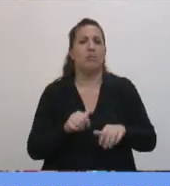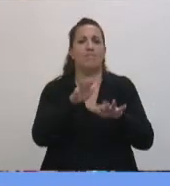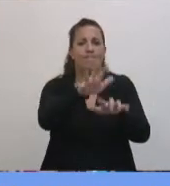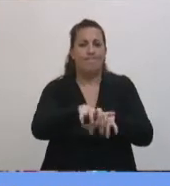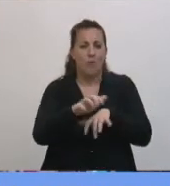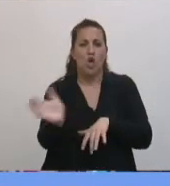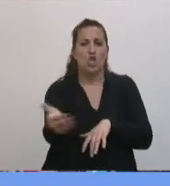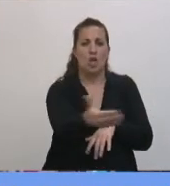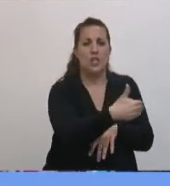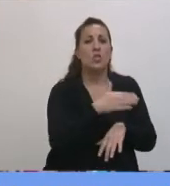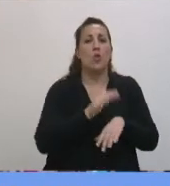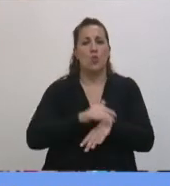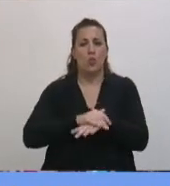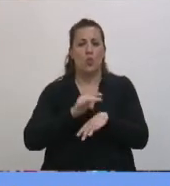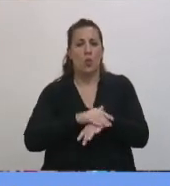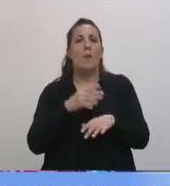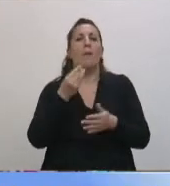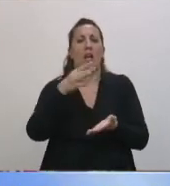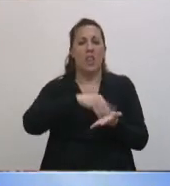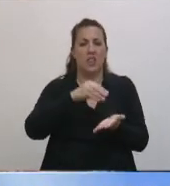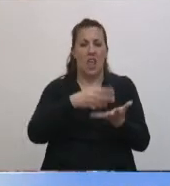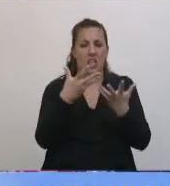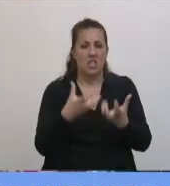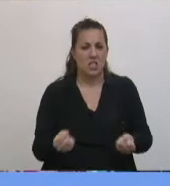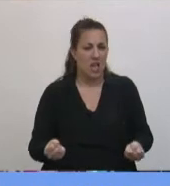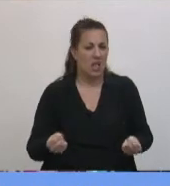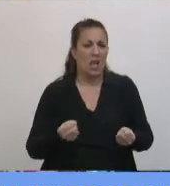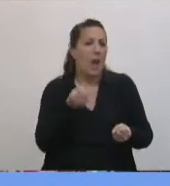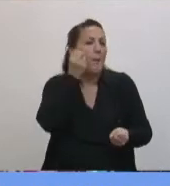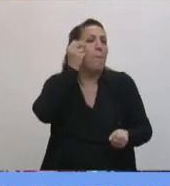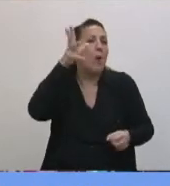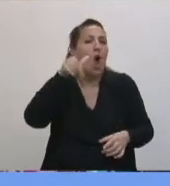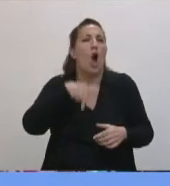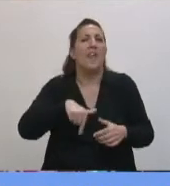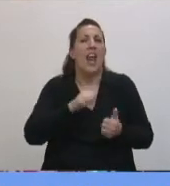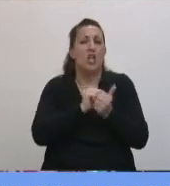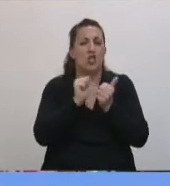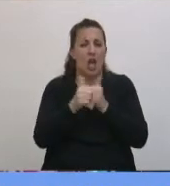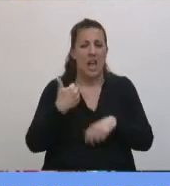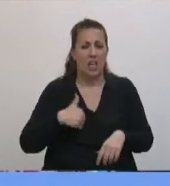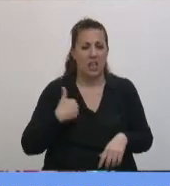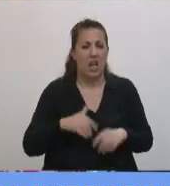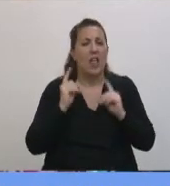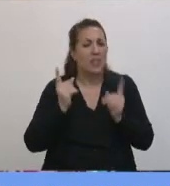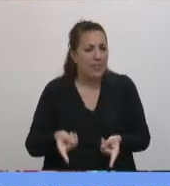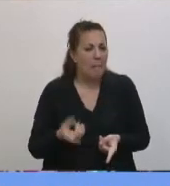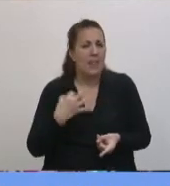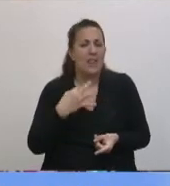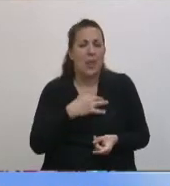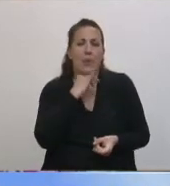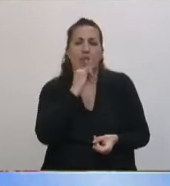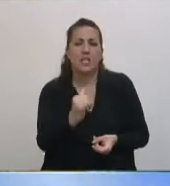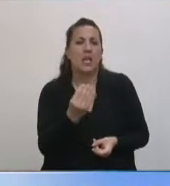consecuencia de una sequía que se ubica entre las más trágicas de la historia argentina. También tenemos que hacer referencia